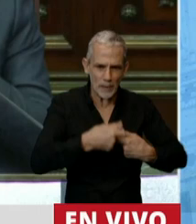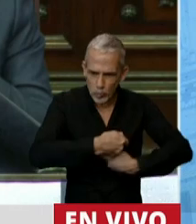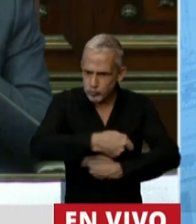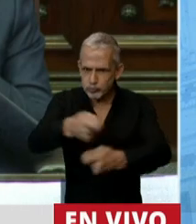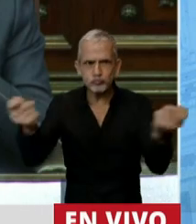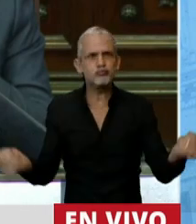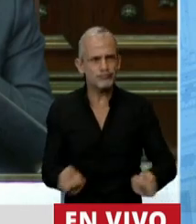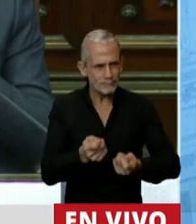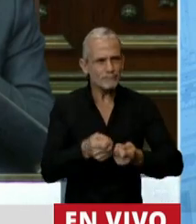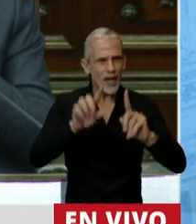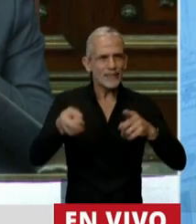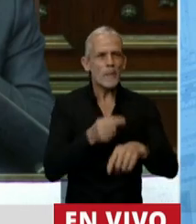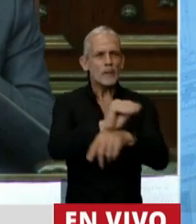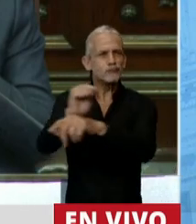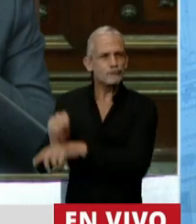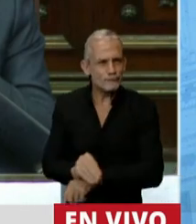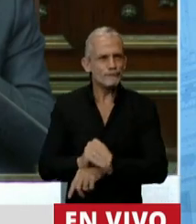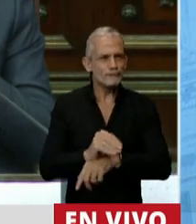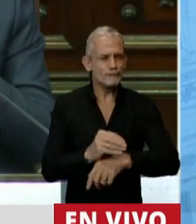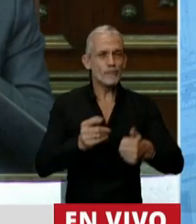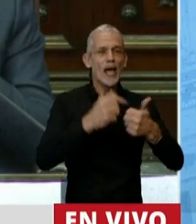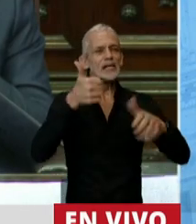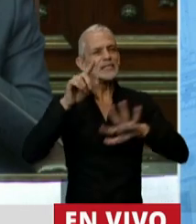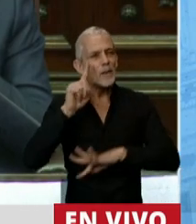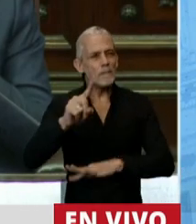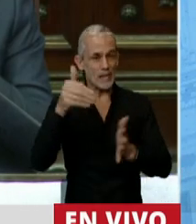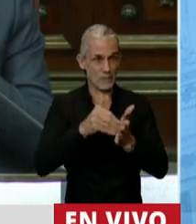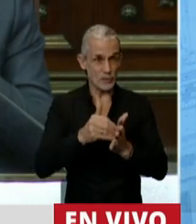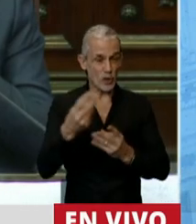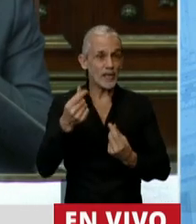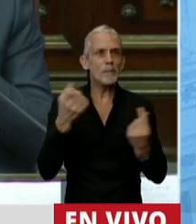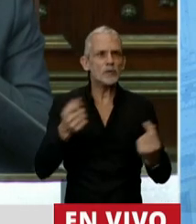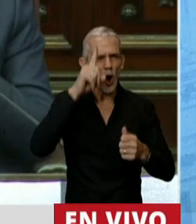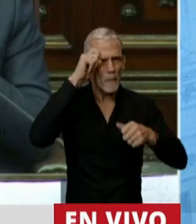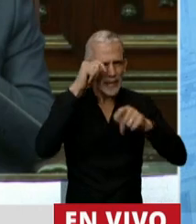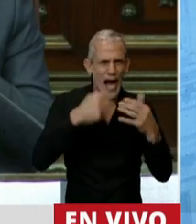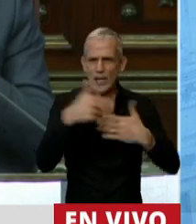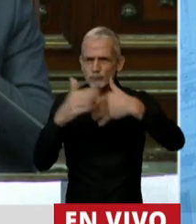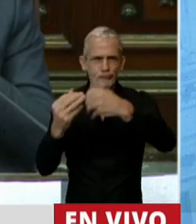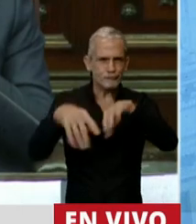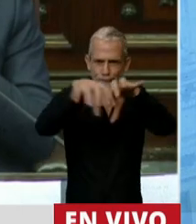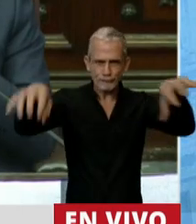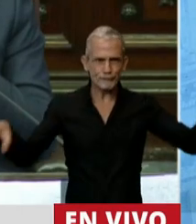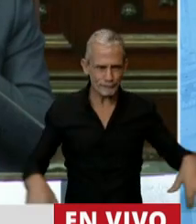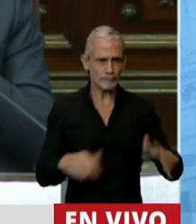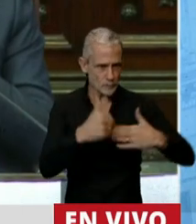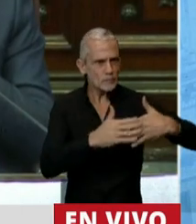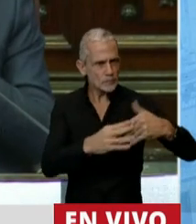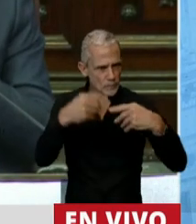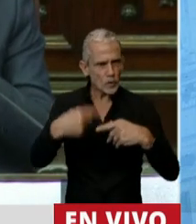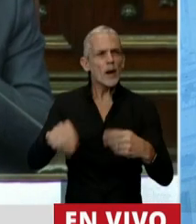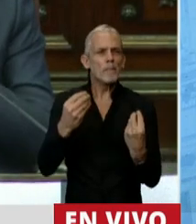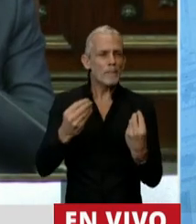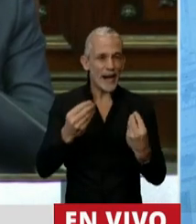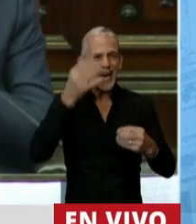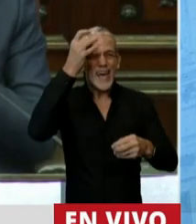en refuerzos de partida alimentaria. 6.000 millones de pesos en hospitales, en obras públicas para hacer